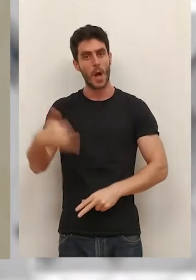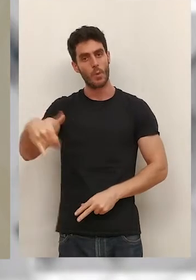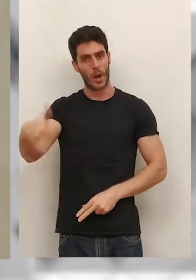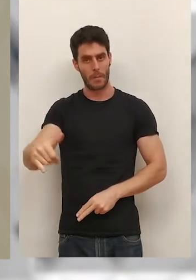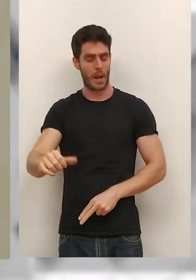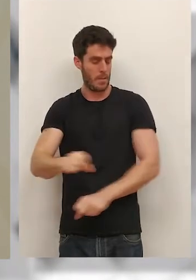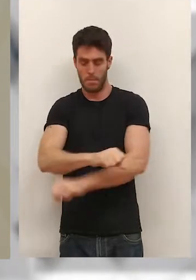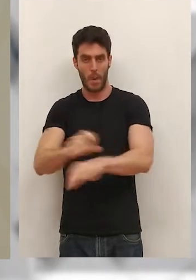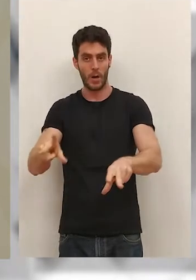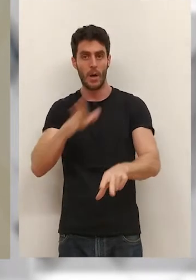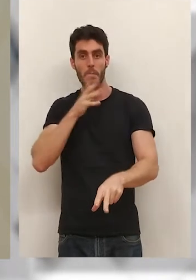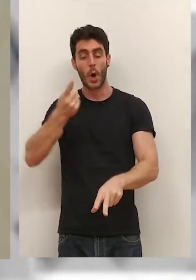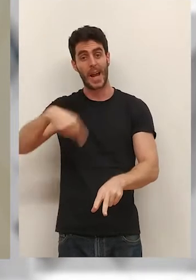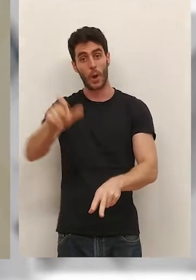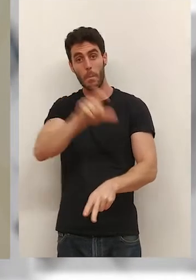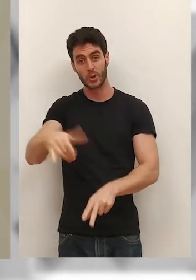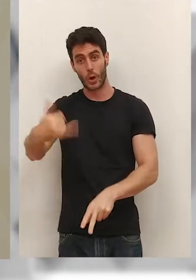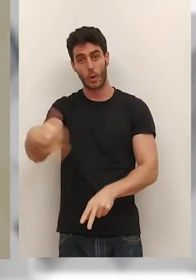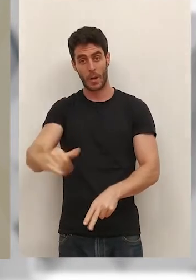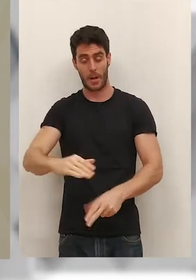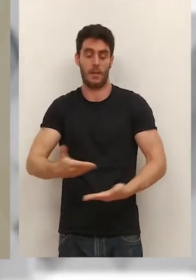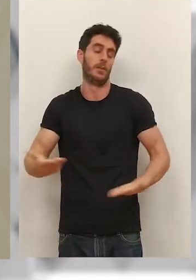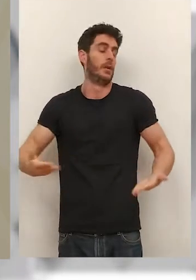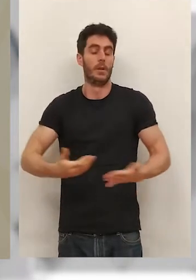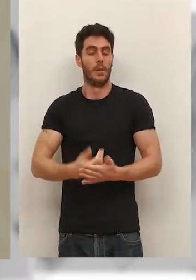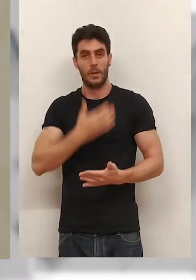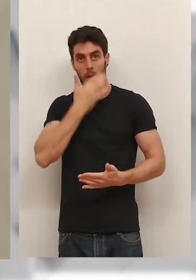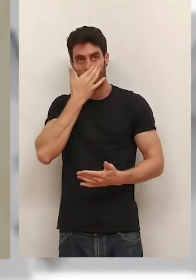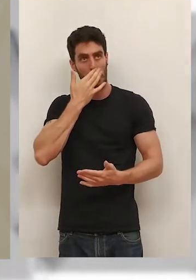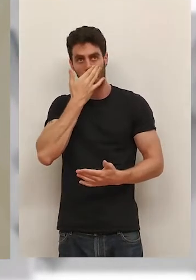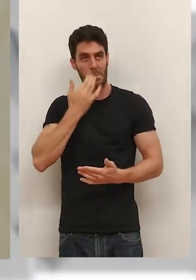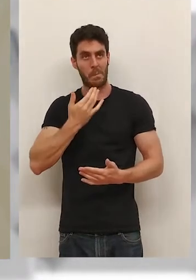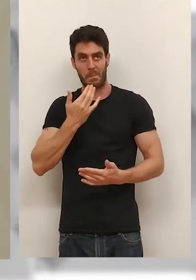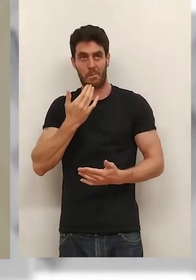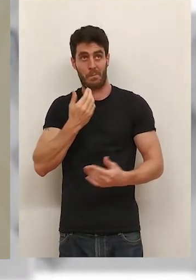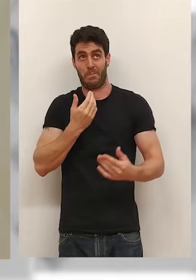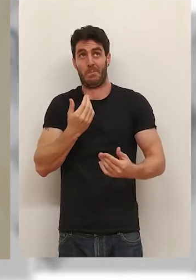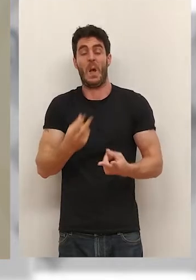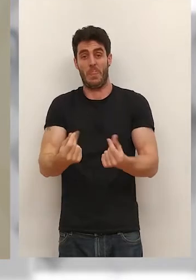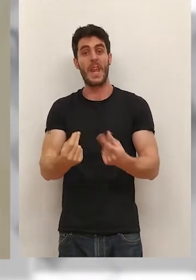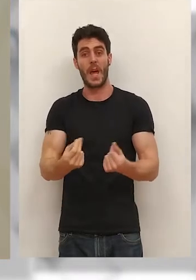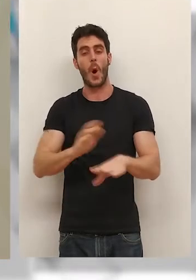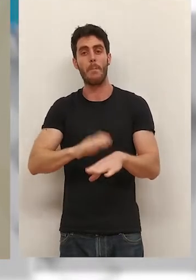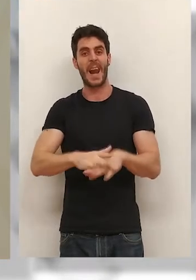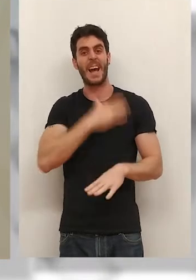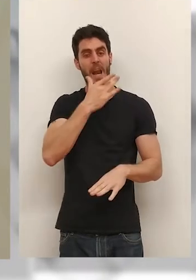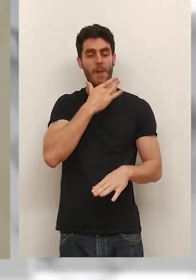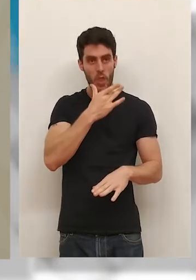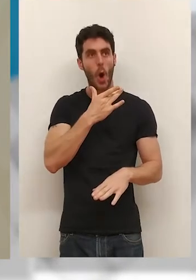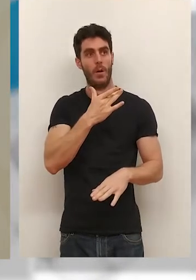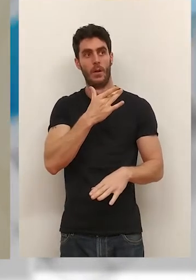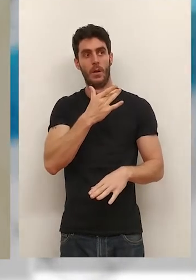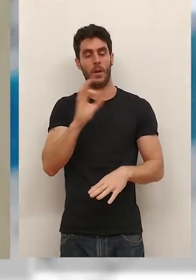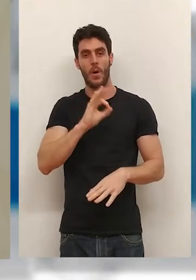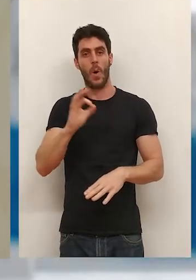son los que no tienen la capacidad de tener el sustento económico para poder poner la calefacción o el